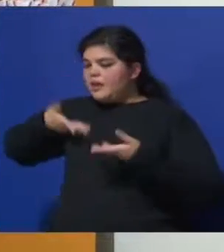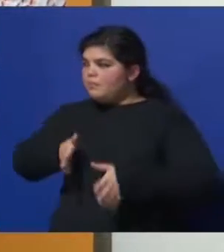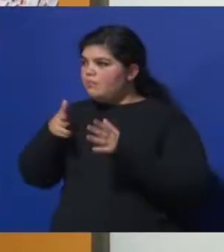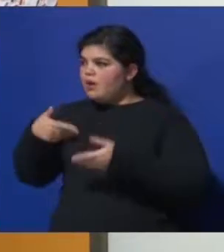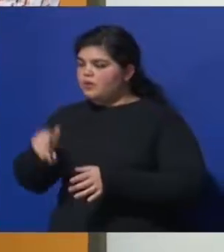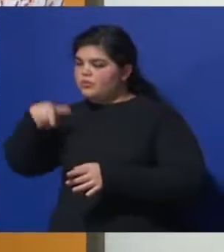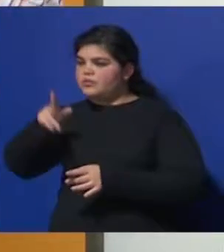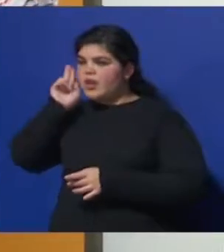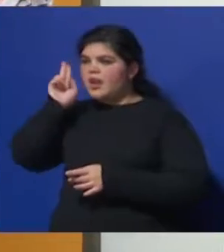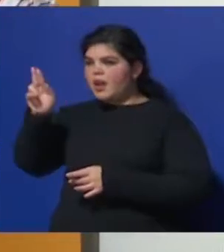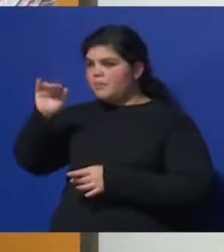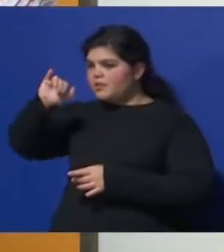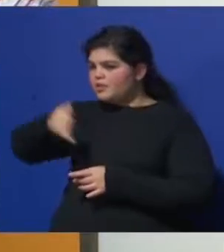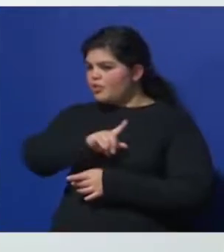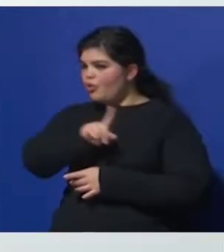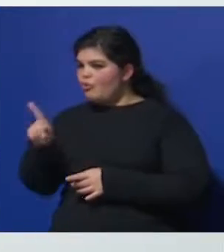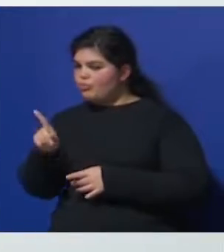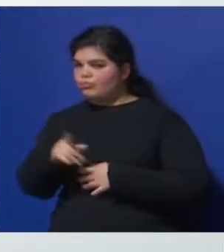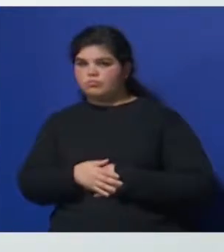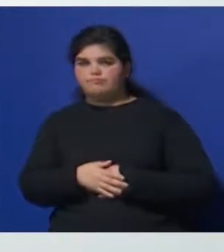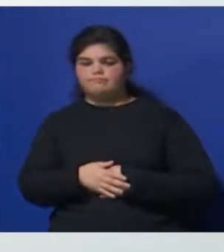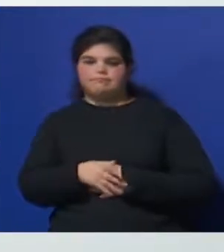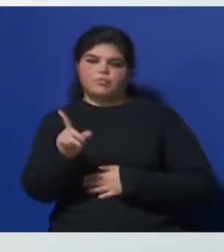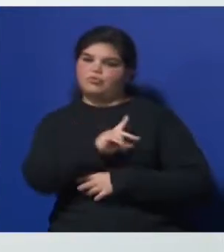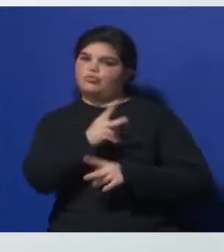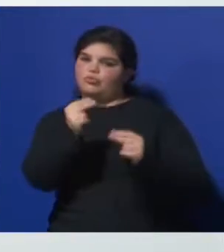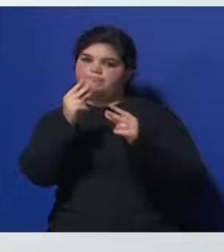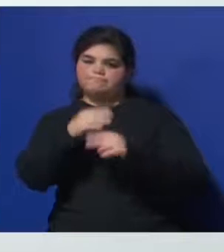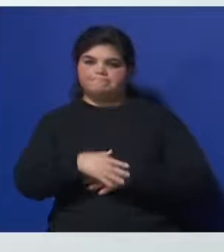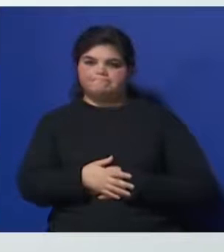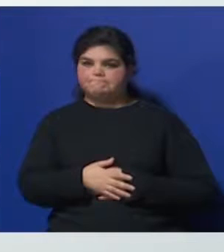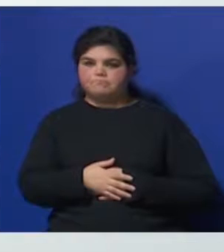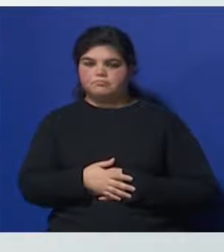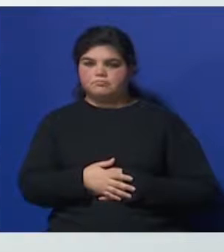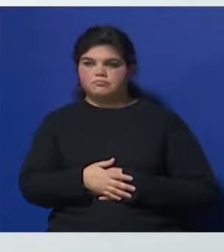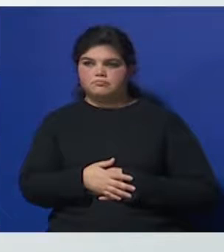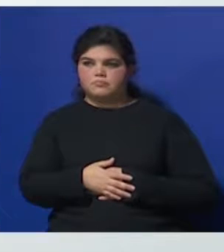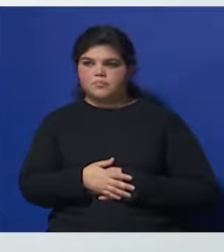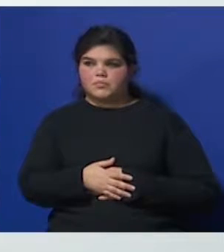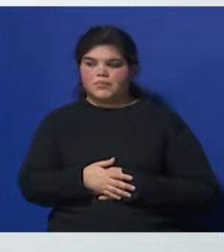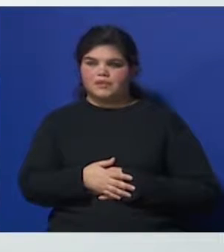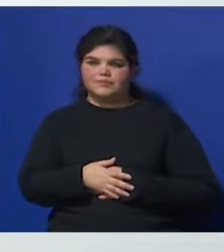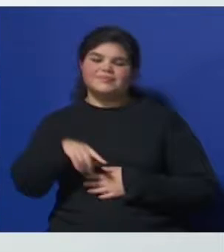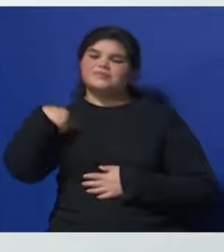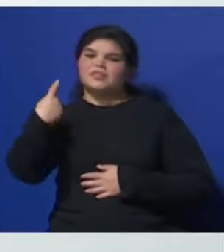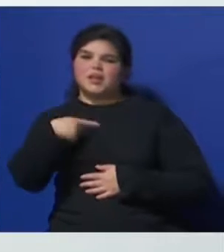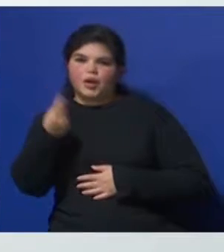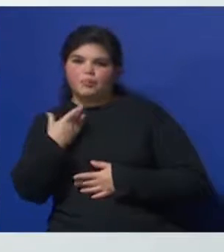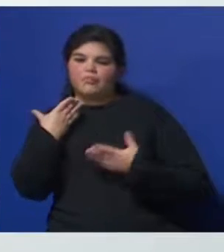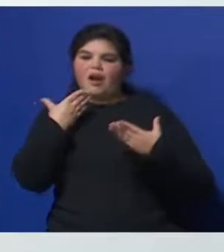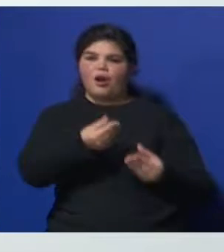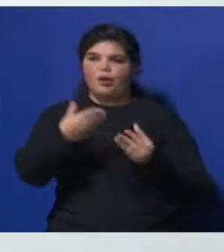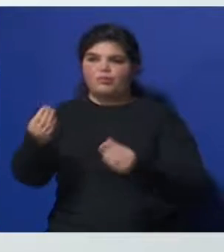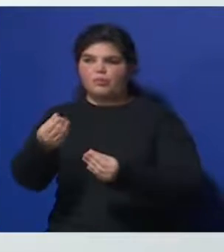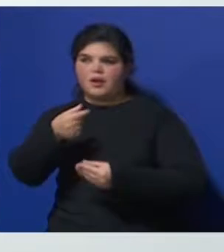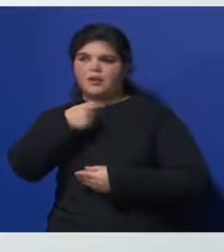son partos respetados? ¿O no se cumple? No, la gran mayoría no Un porcentaje O se pretende ofrecer Si nosotros hablamos de lo